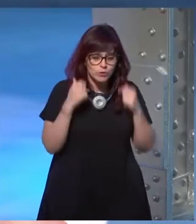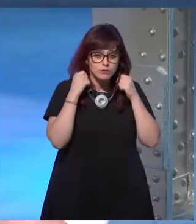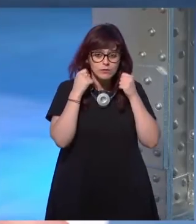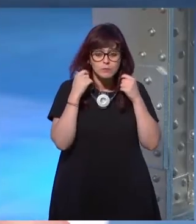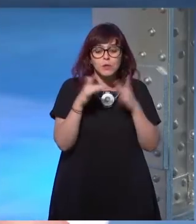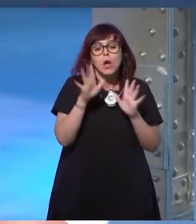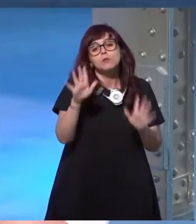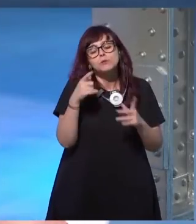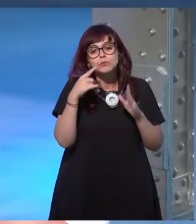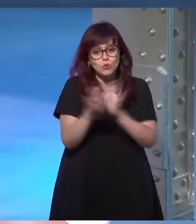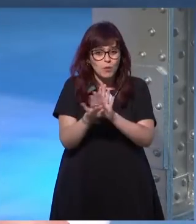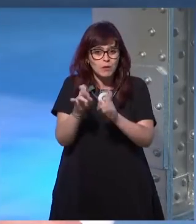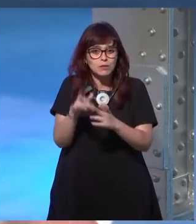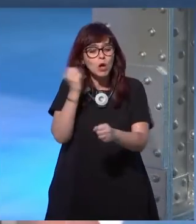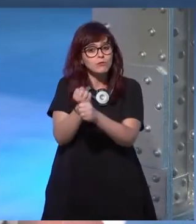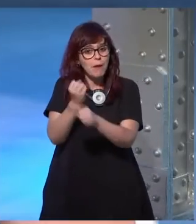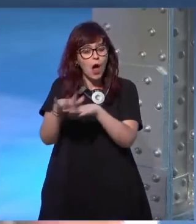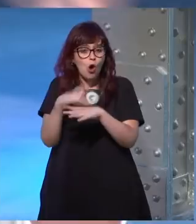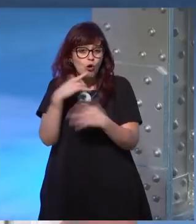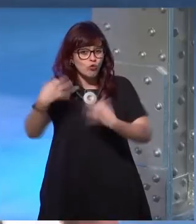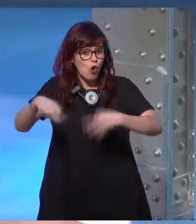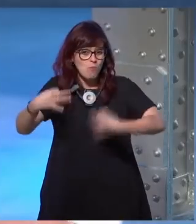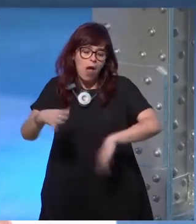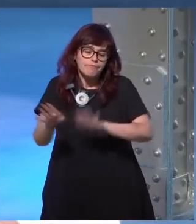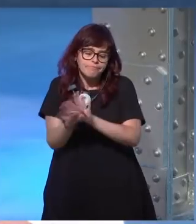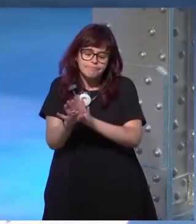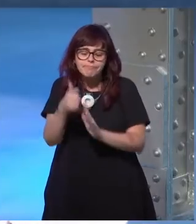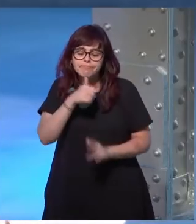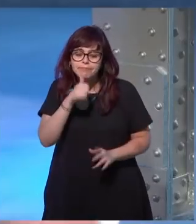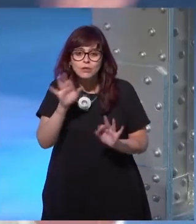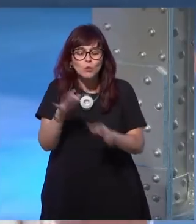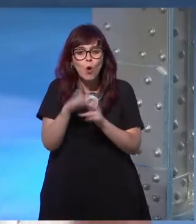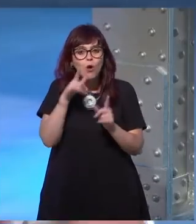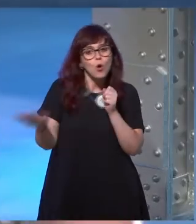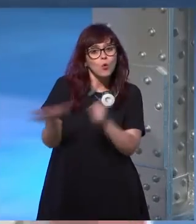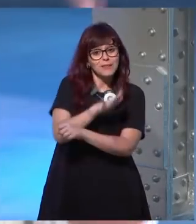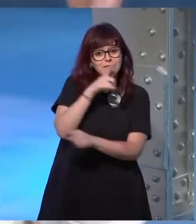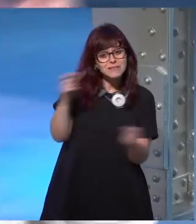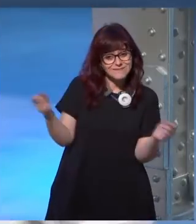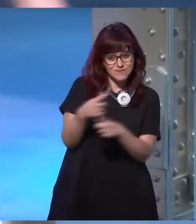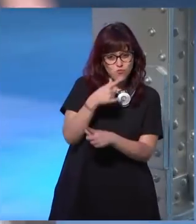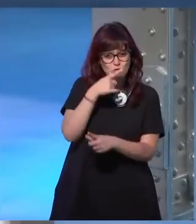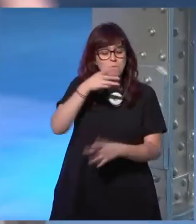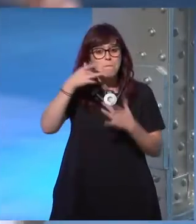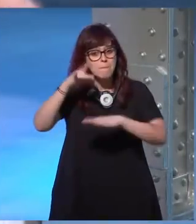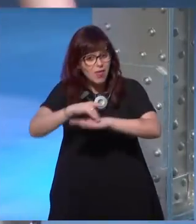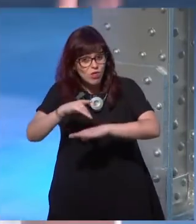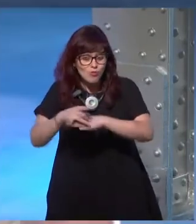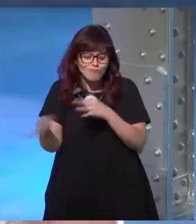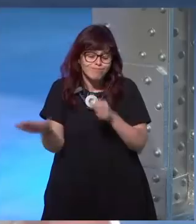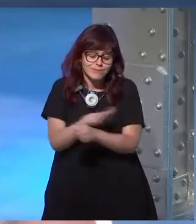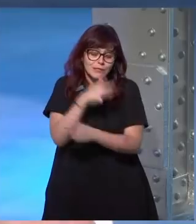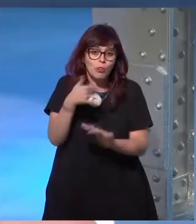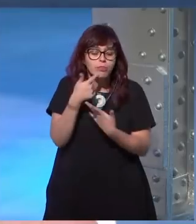pasa que lo mantengo mantengo mi trabajo convencional porque me da cobertura sanitaria tengo que asegurarme